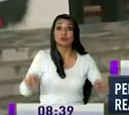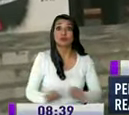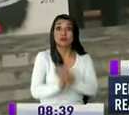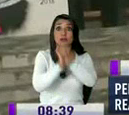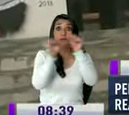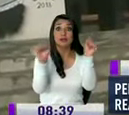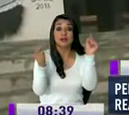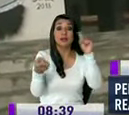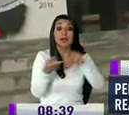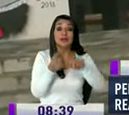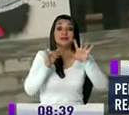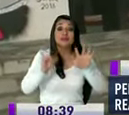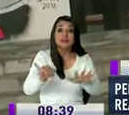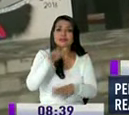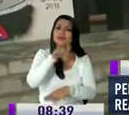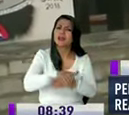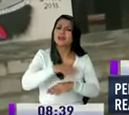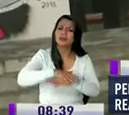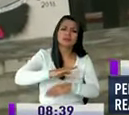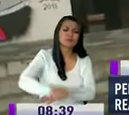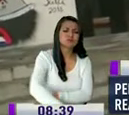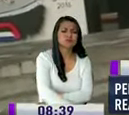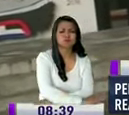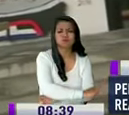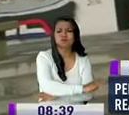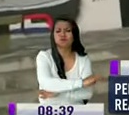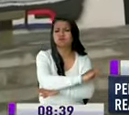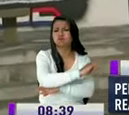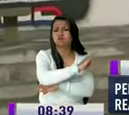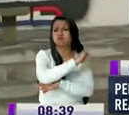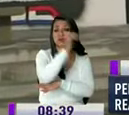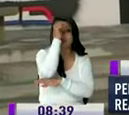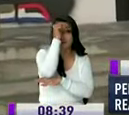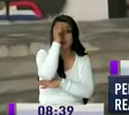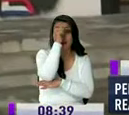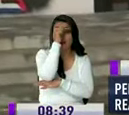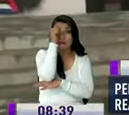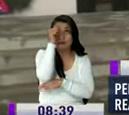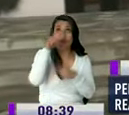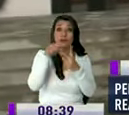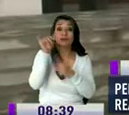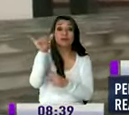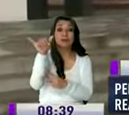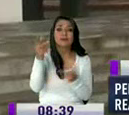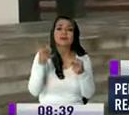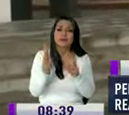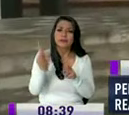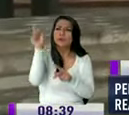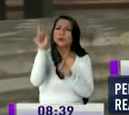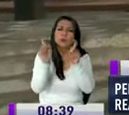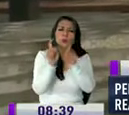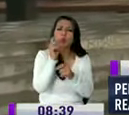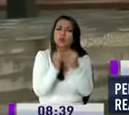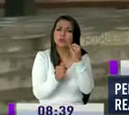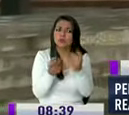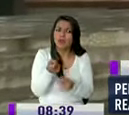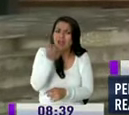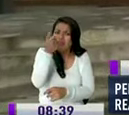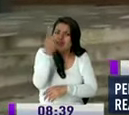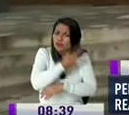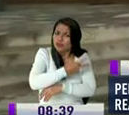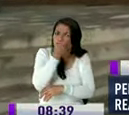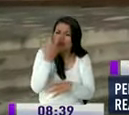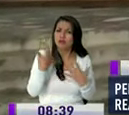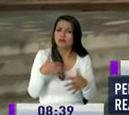hasta las 6 de la tarde del día sábado el día domingo estuvieron también varios artistas ya dando retoques o sea sí es un